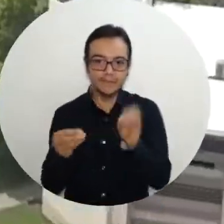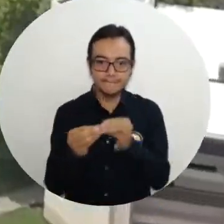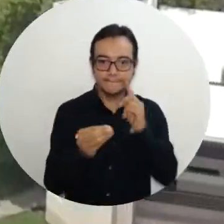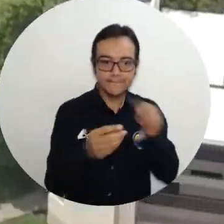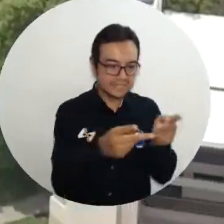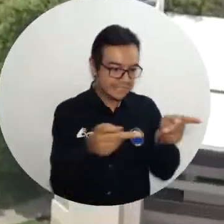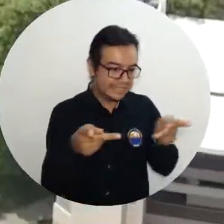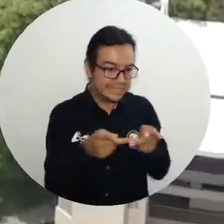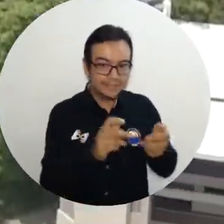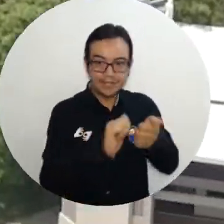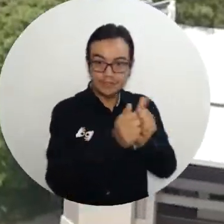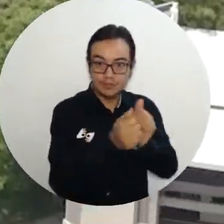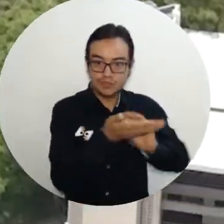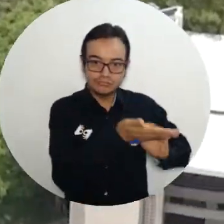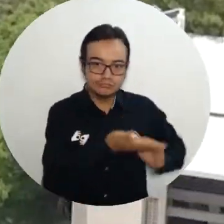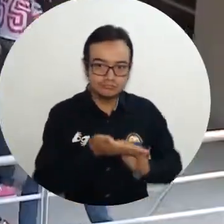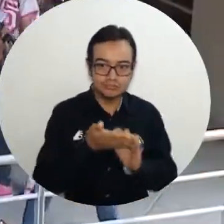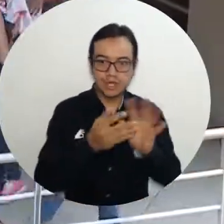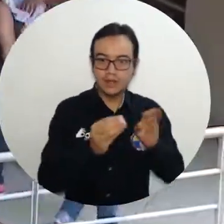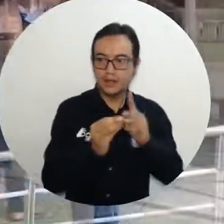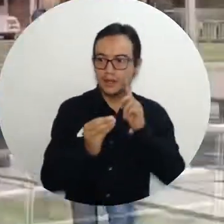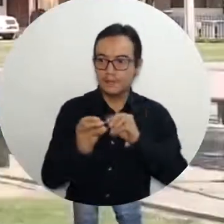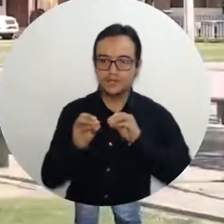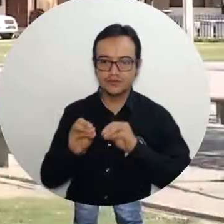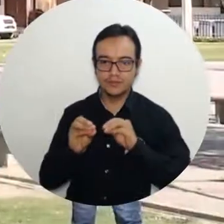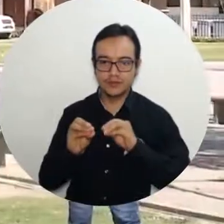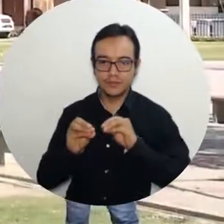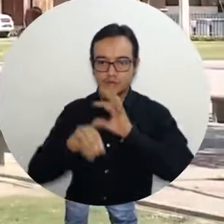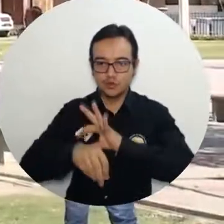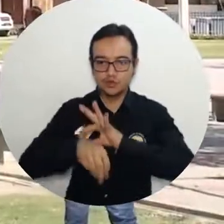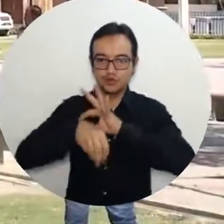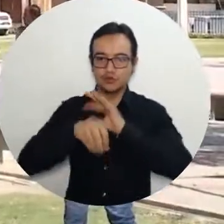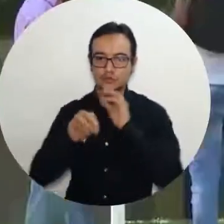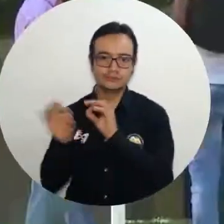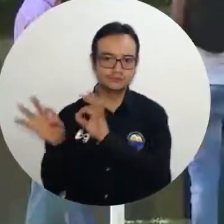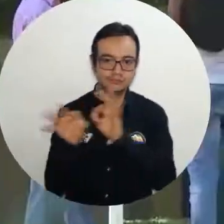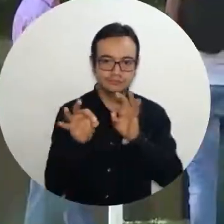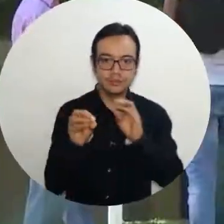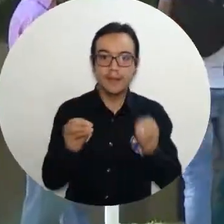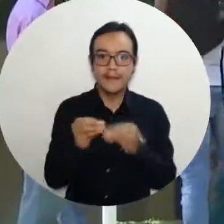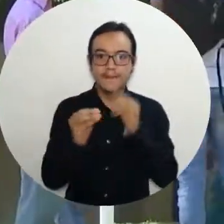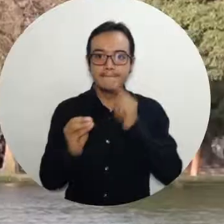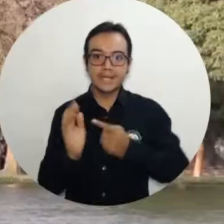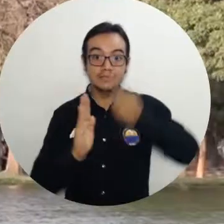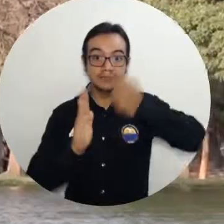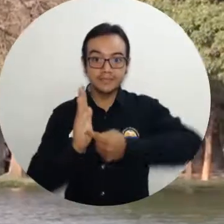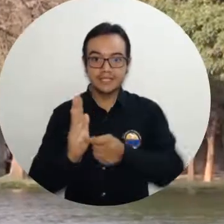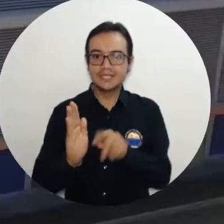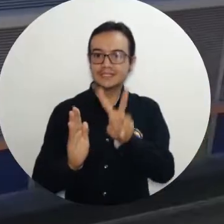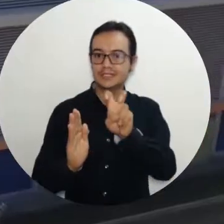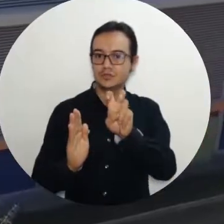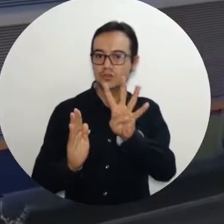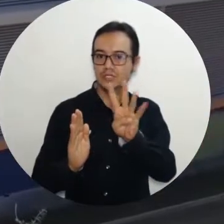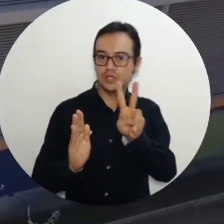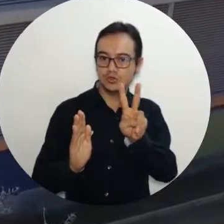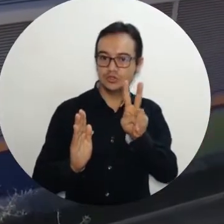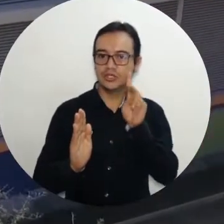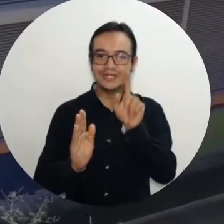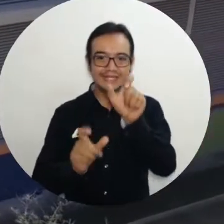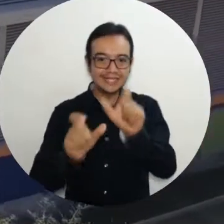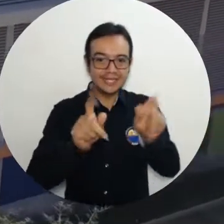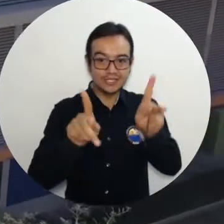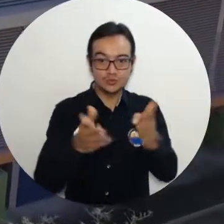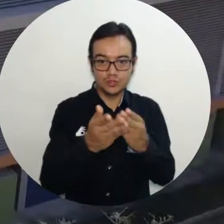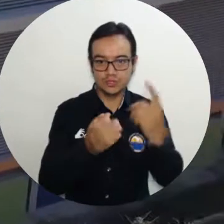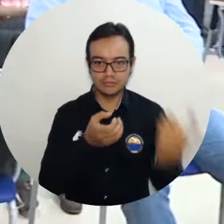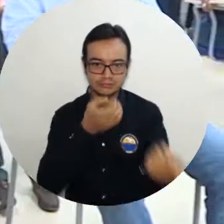áreas deportivas, la ejecución adelantada del plan de formación doctoral y el elevado número de 1.742 estudiantes que a través del programa